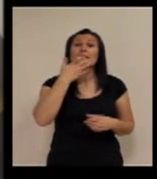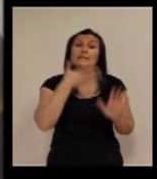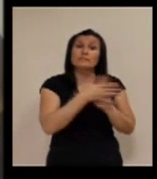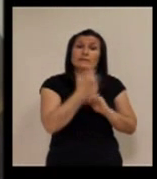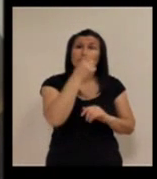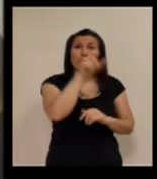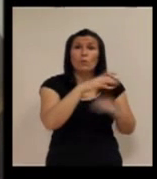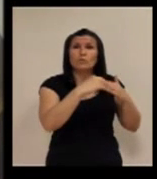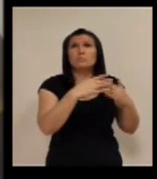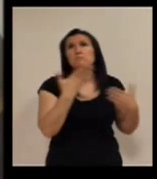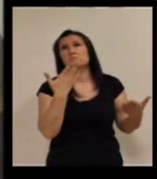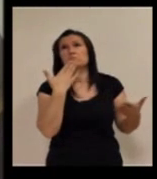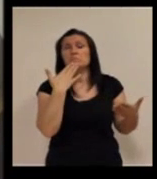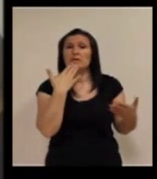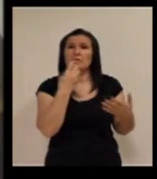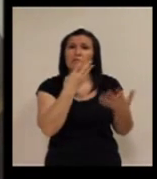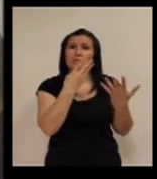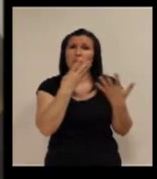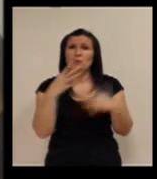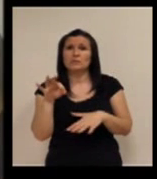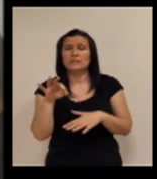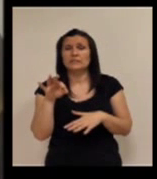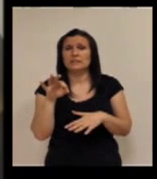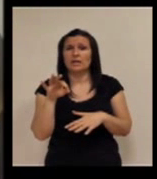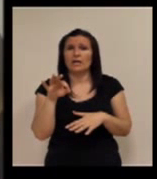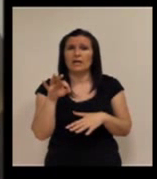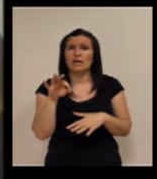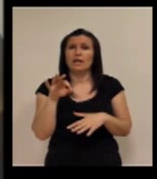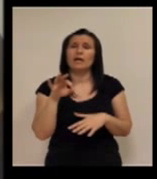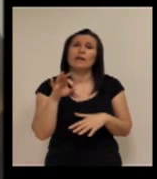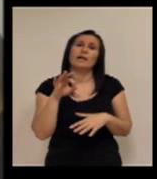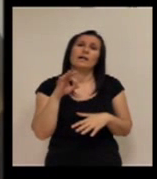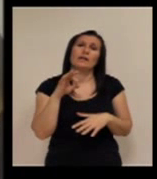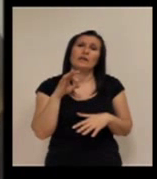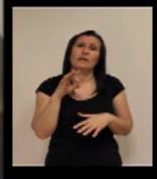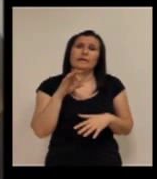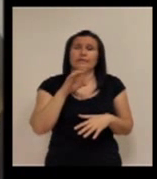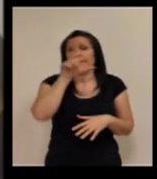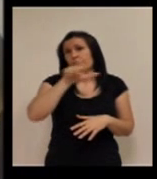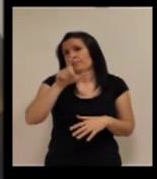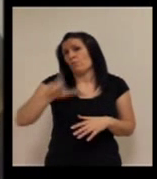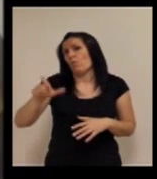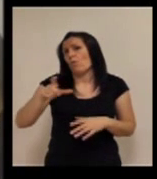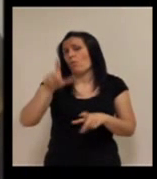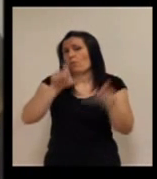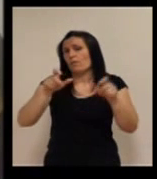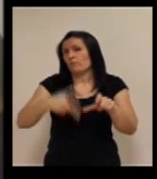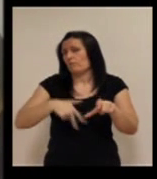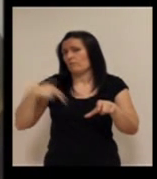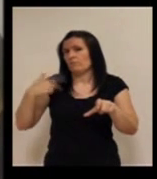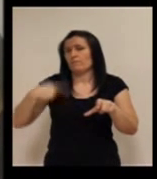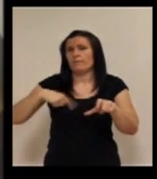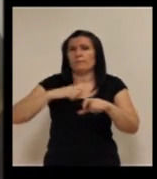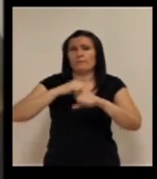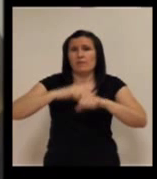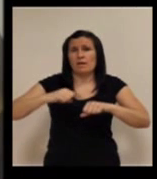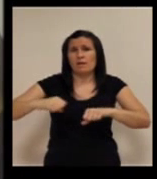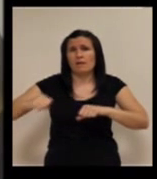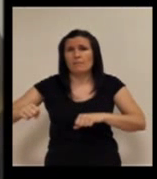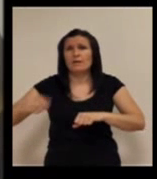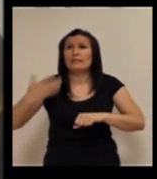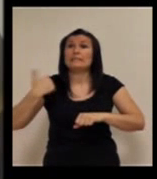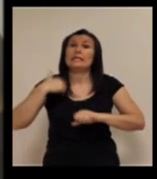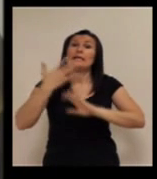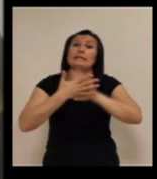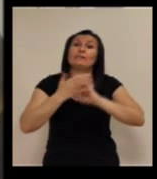ahora suele ser 80 años, su usuario más o menos productivo, y el envejecimiento de la población cada vez está siendo mayor. Ya hablamos